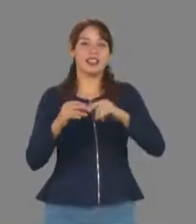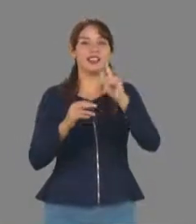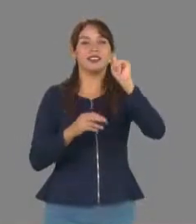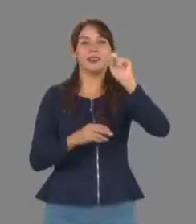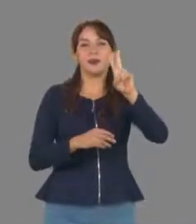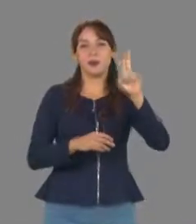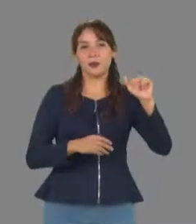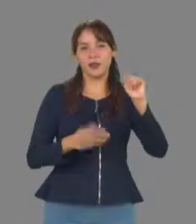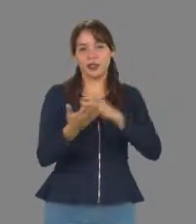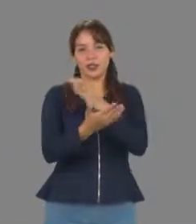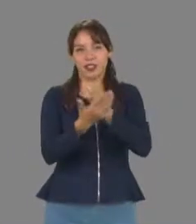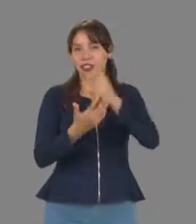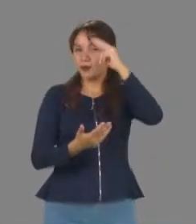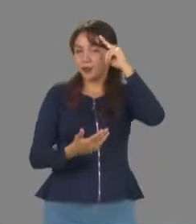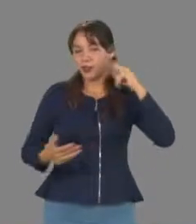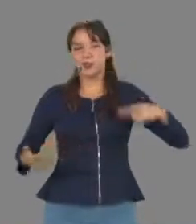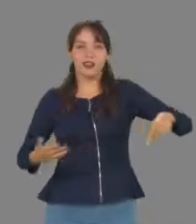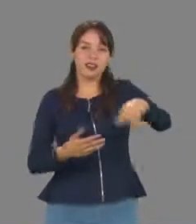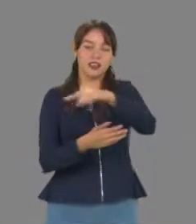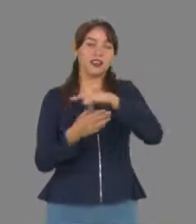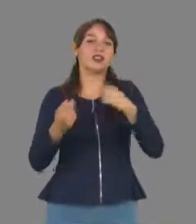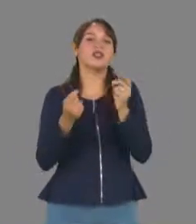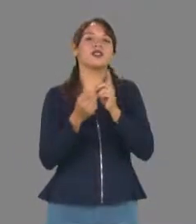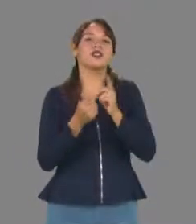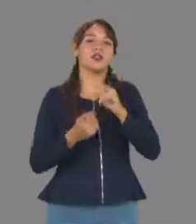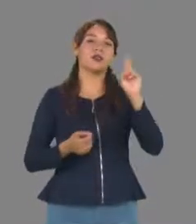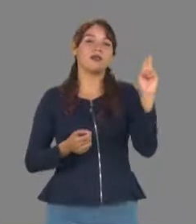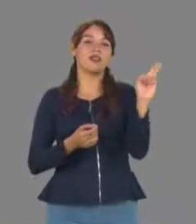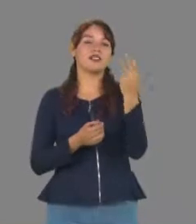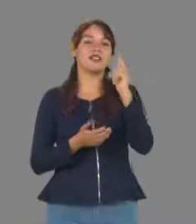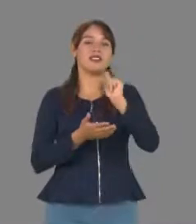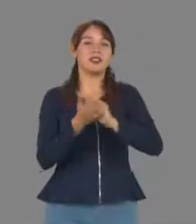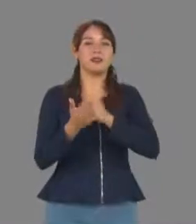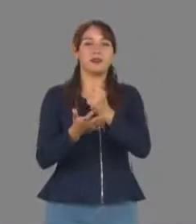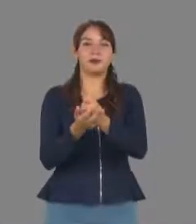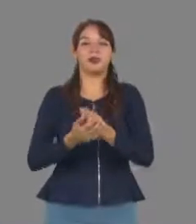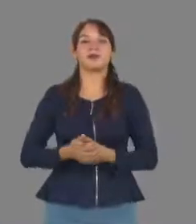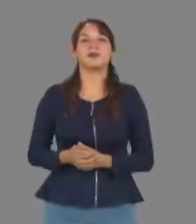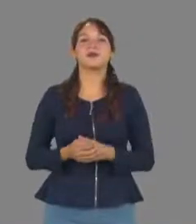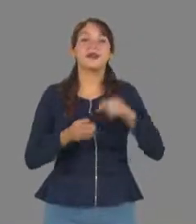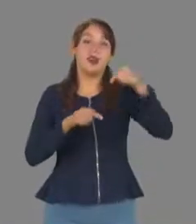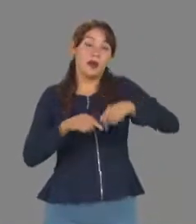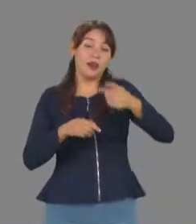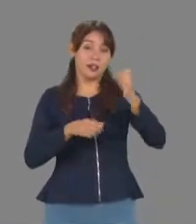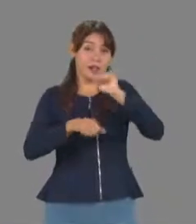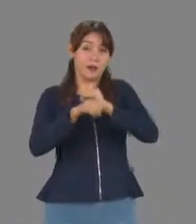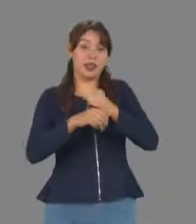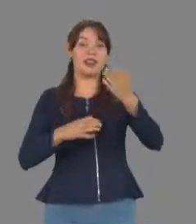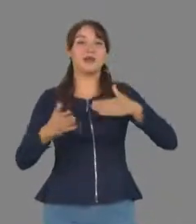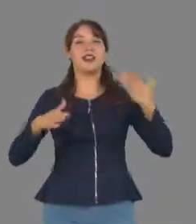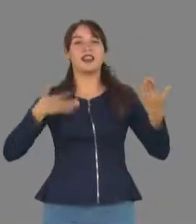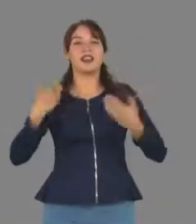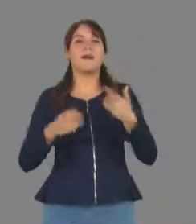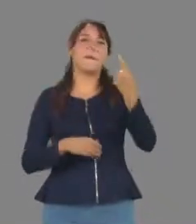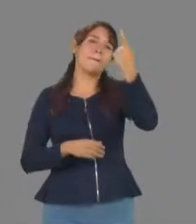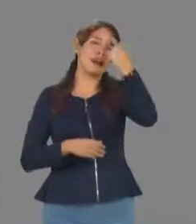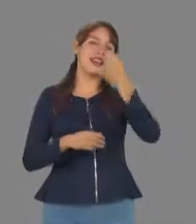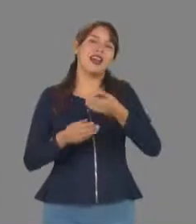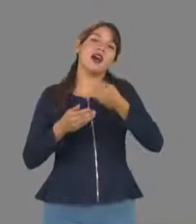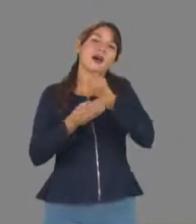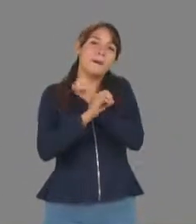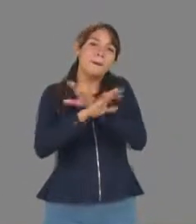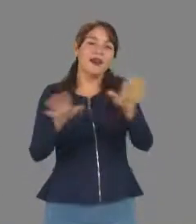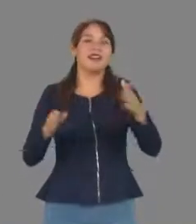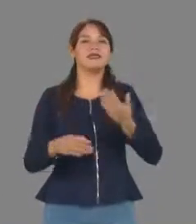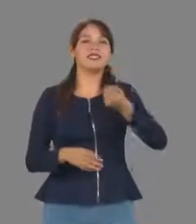televisión universitaria en el campus Ciudad Victoria de la Universidad Autónoma de Tamaulipas. En esta semana de celebración iniciamos enviando un